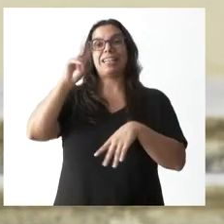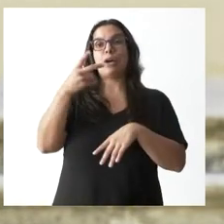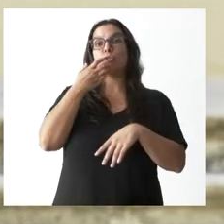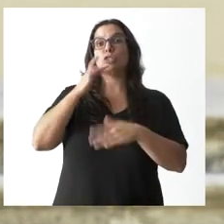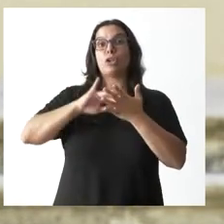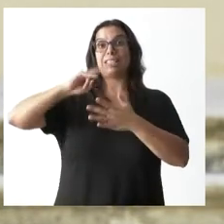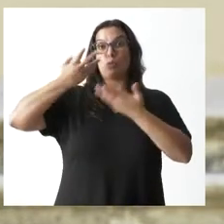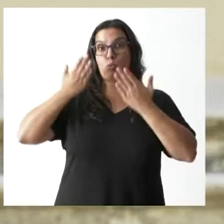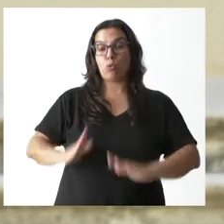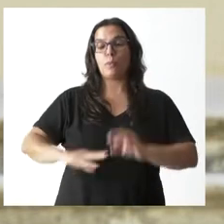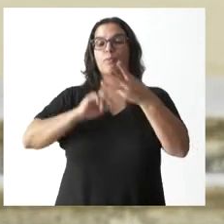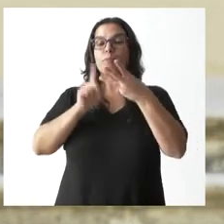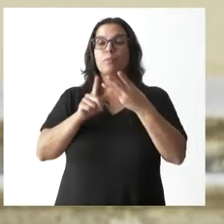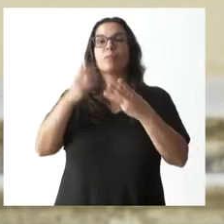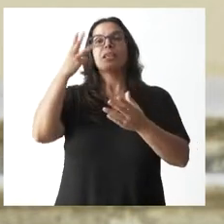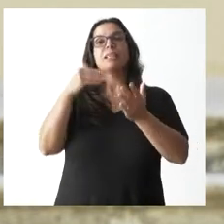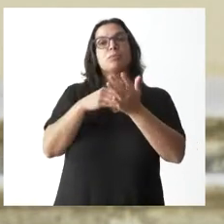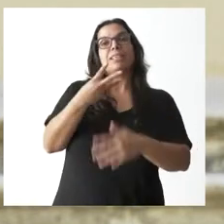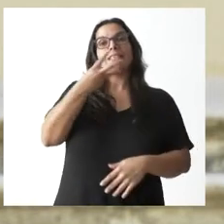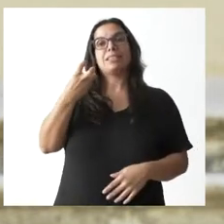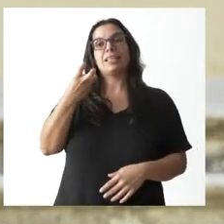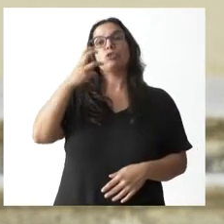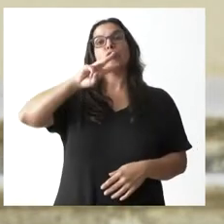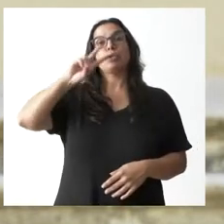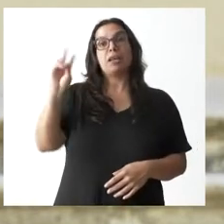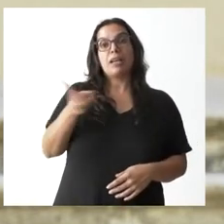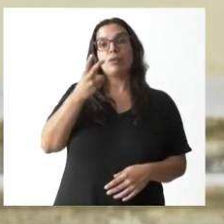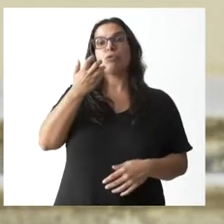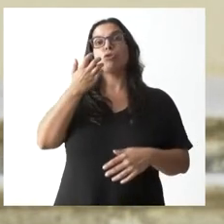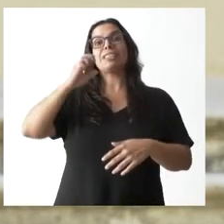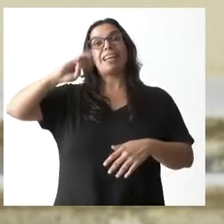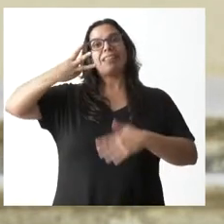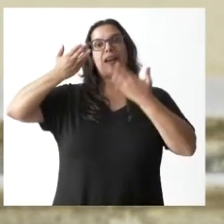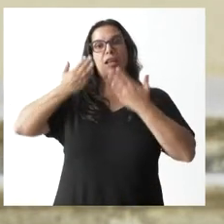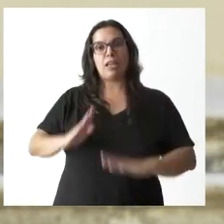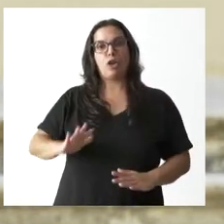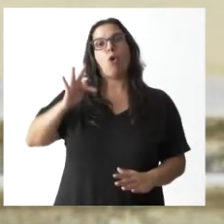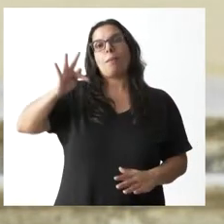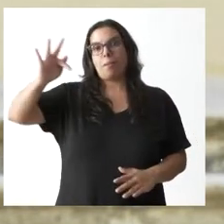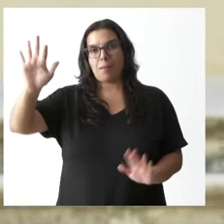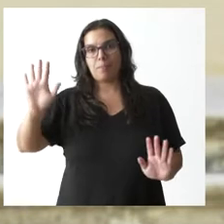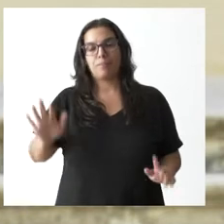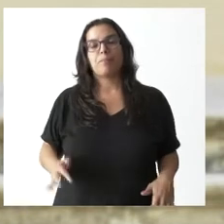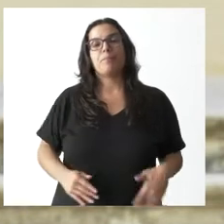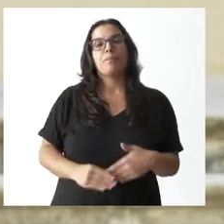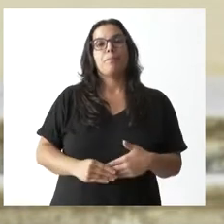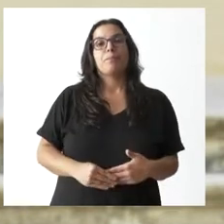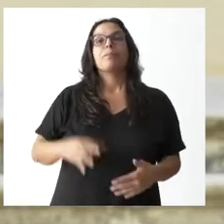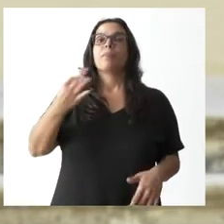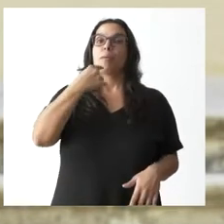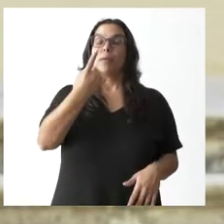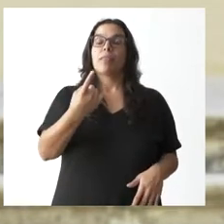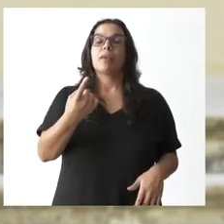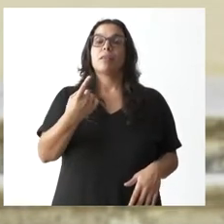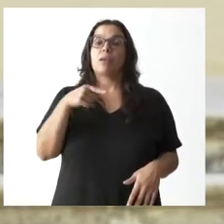segundo hijo y 3.300 euros por el tercer hijo y siguientes. Tengo que decir en este